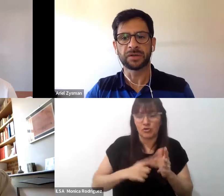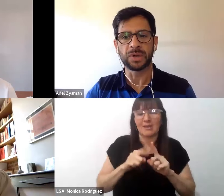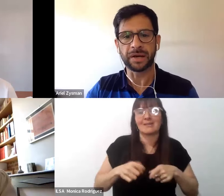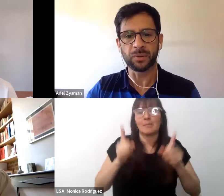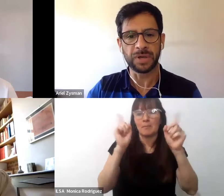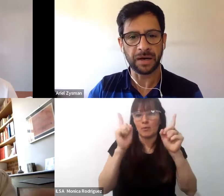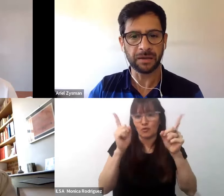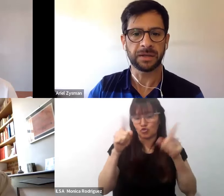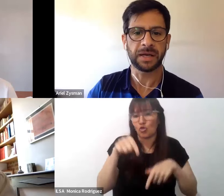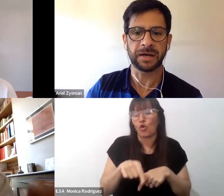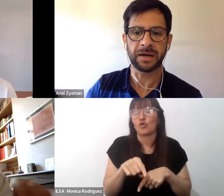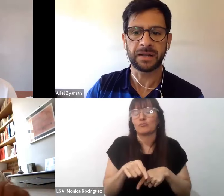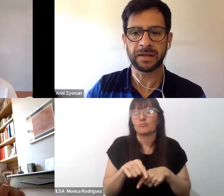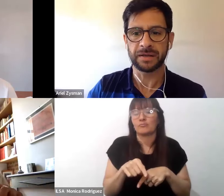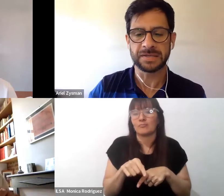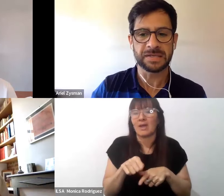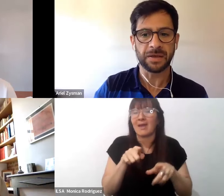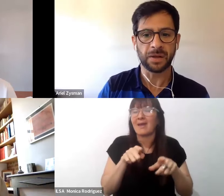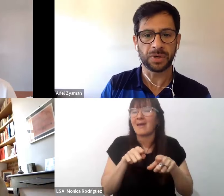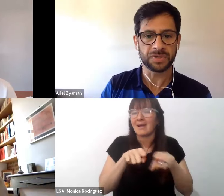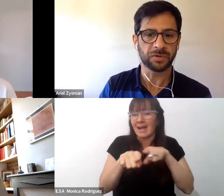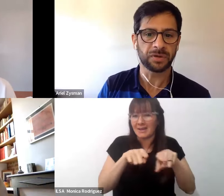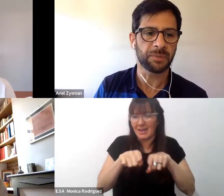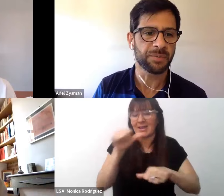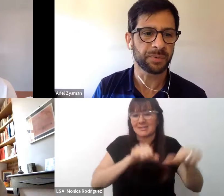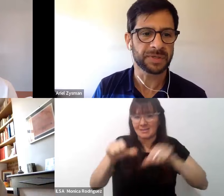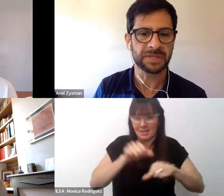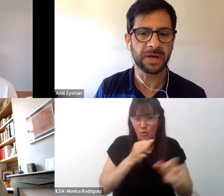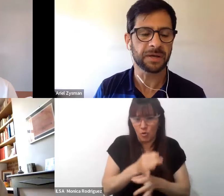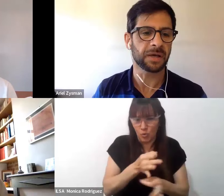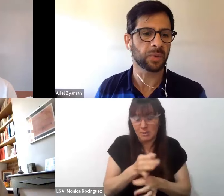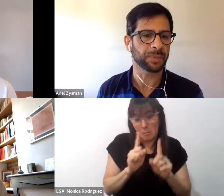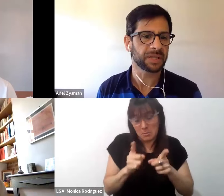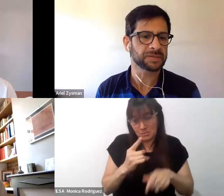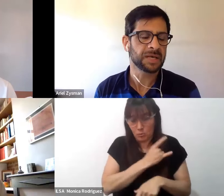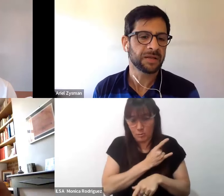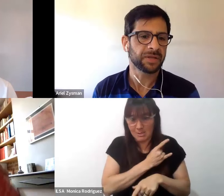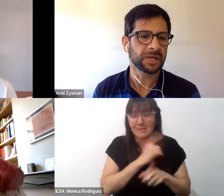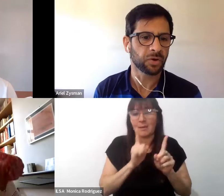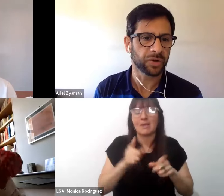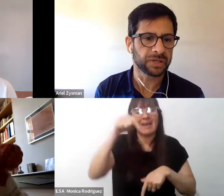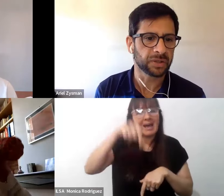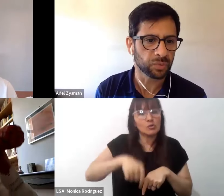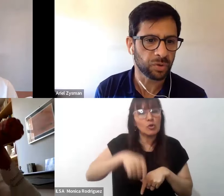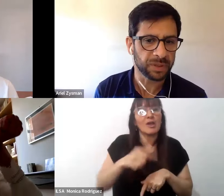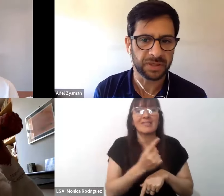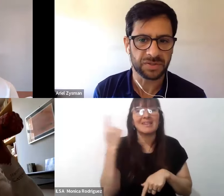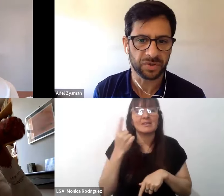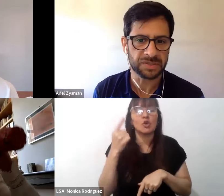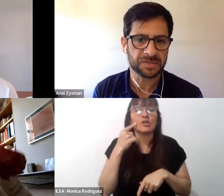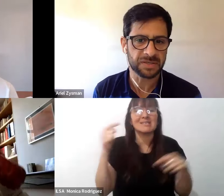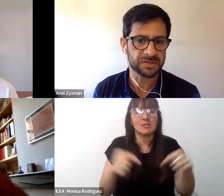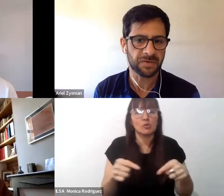titular regular de la carrera de Ciencias de la Educación de la misma universidad y actualmente es director del Instituto de